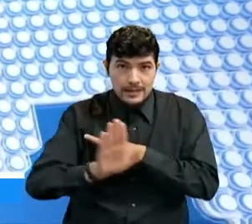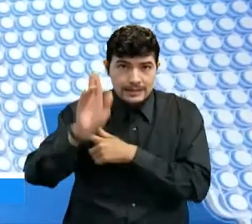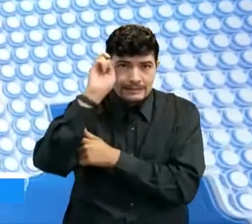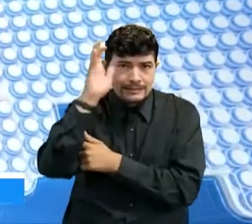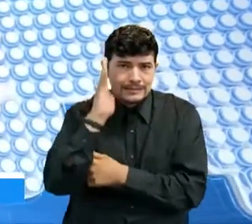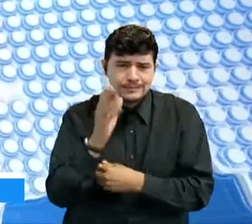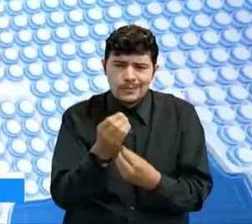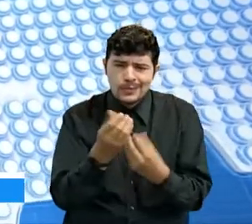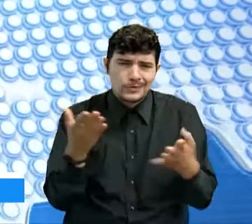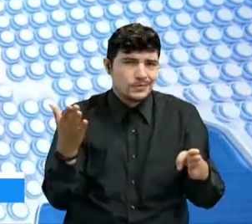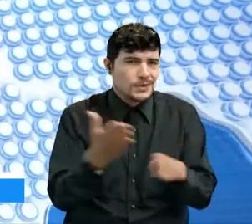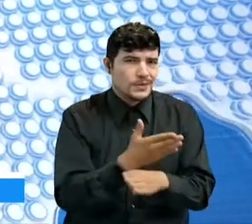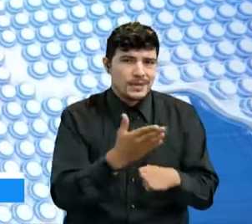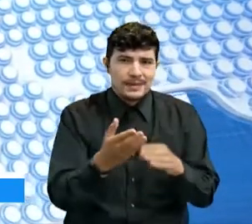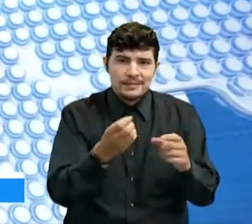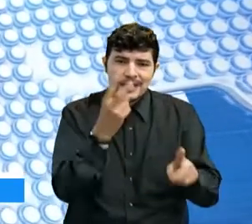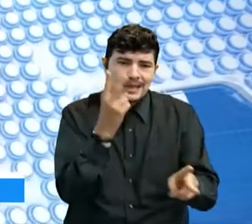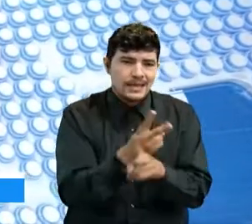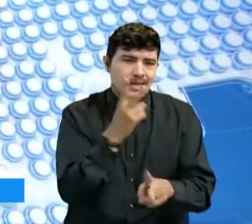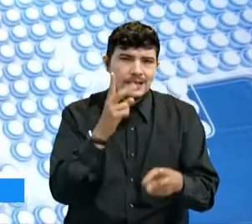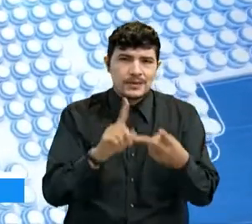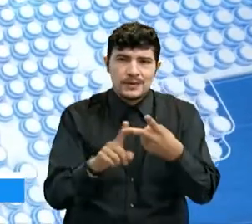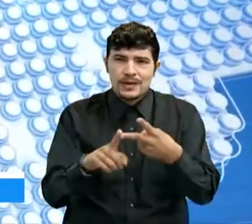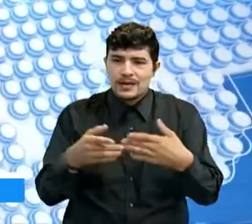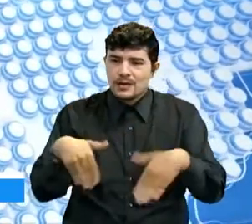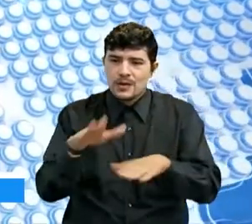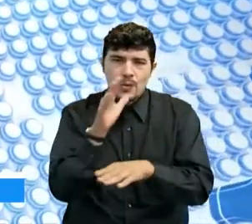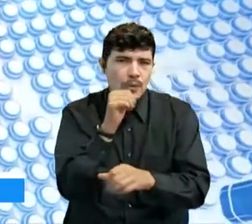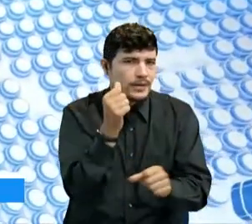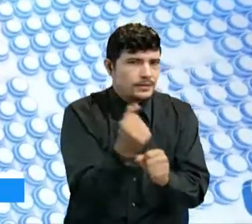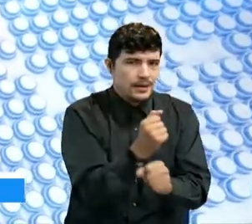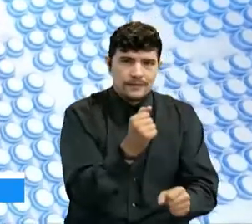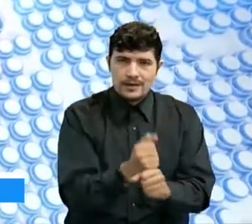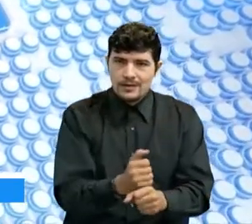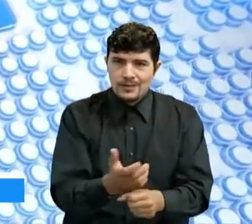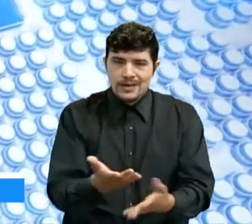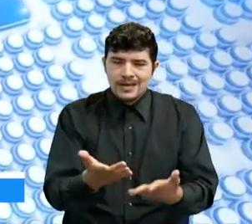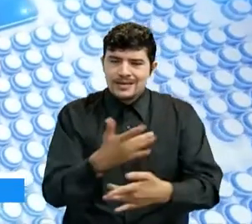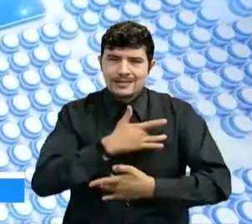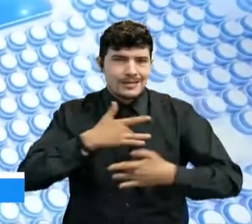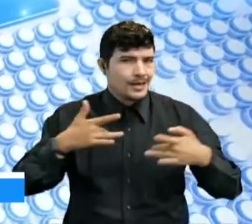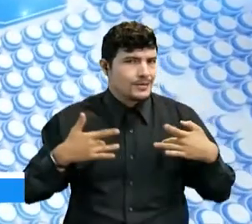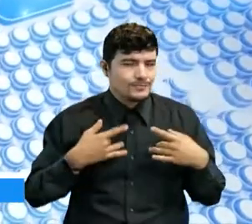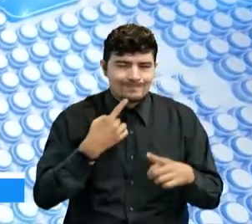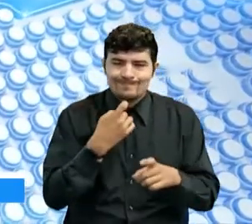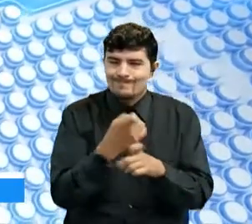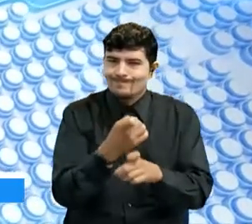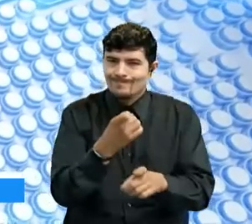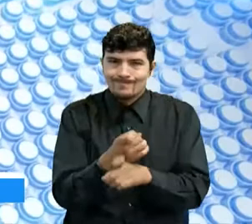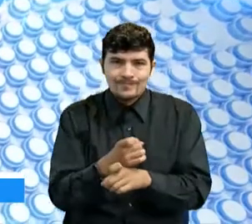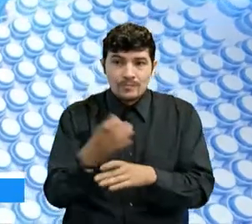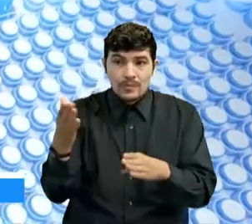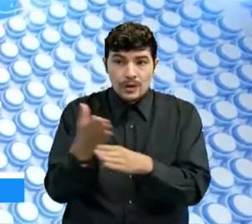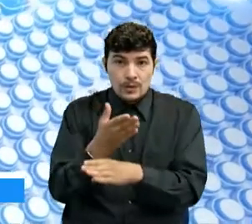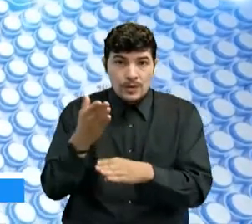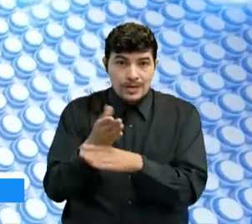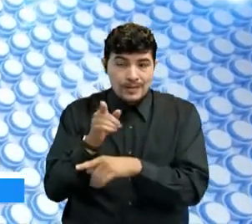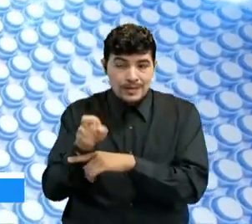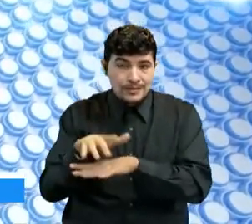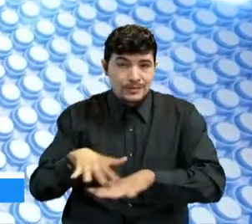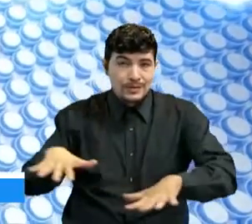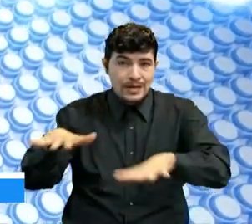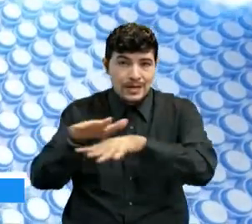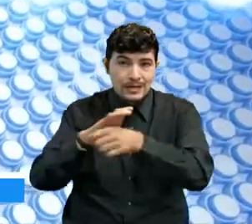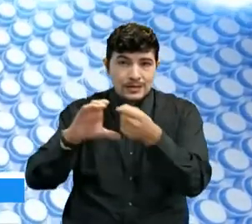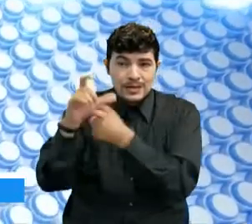problemas de desempleo, de salud. La problemática en la zona de frontera es muy grande y por muchos años la hemos tenido.